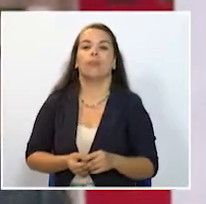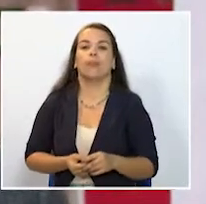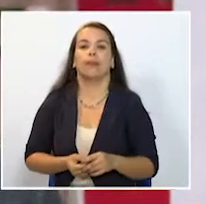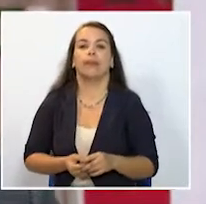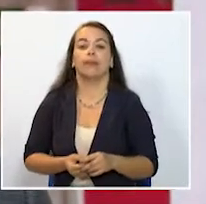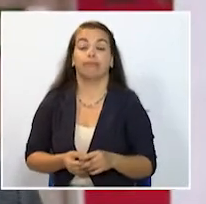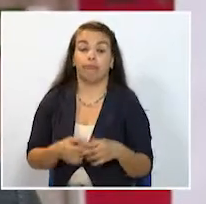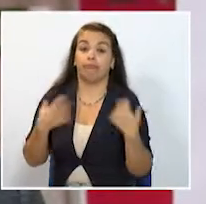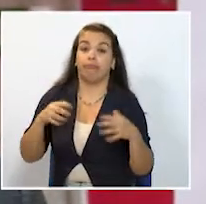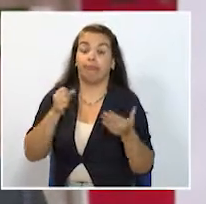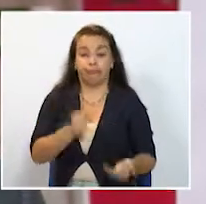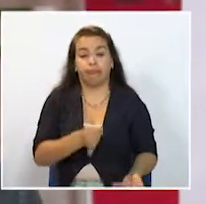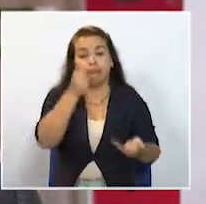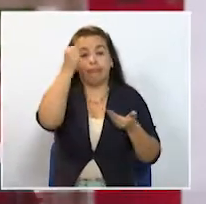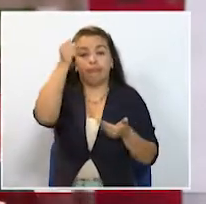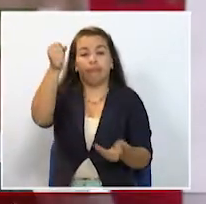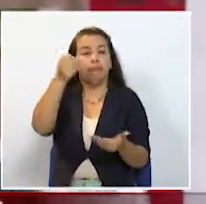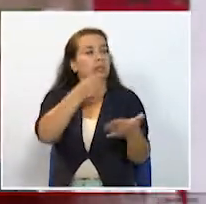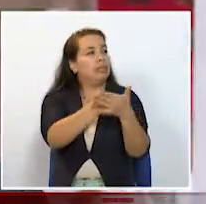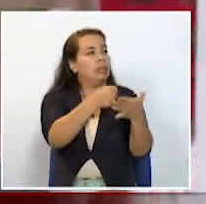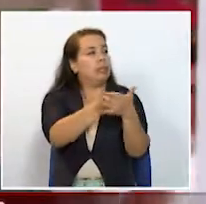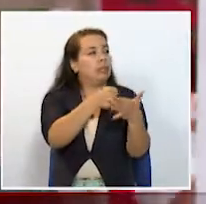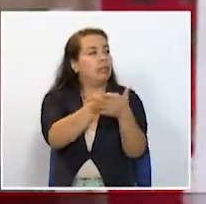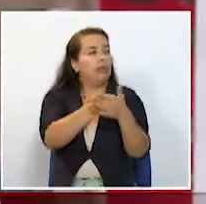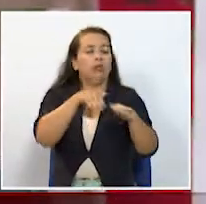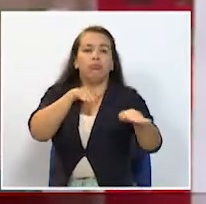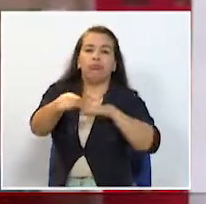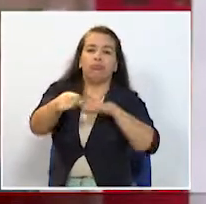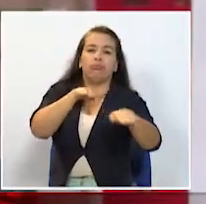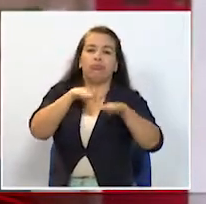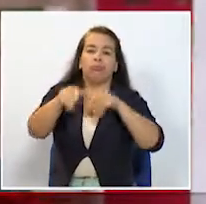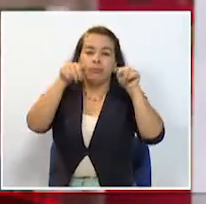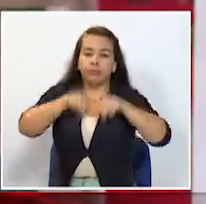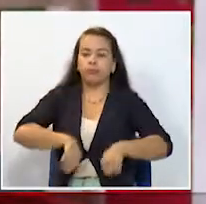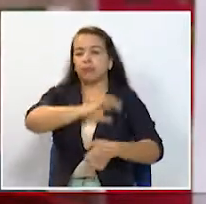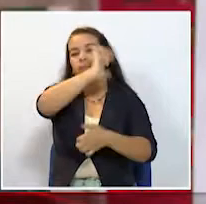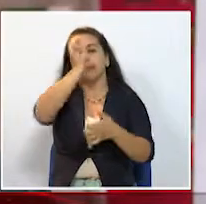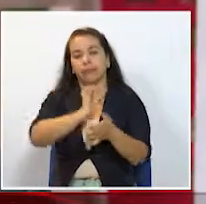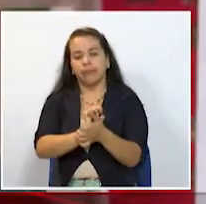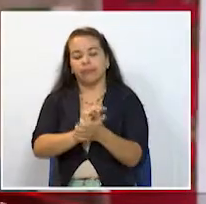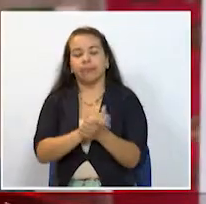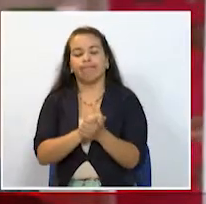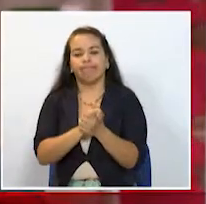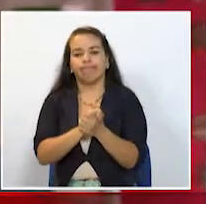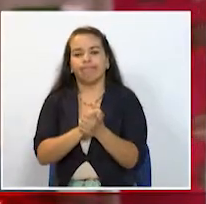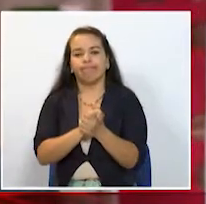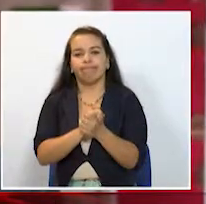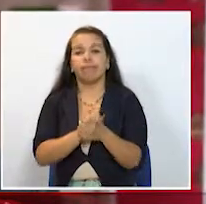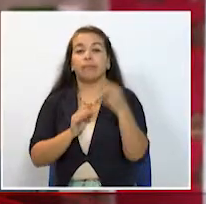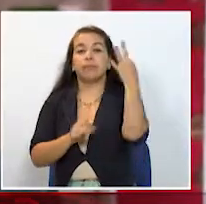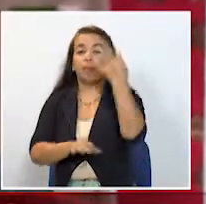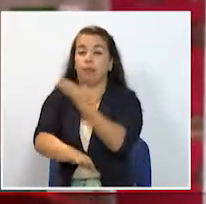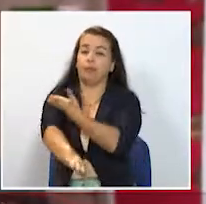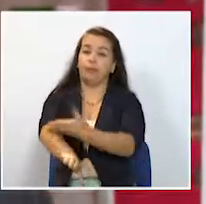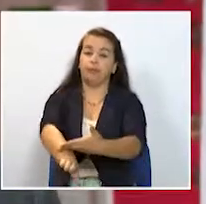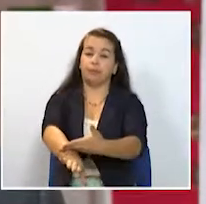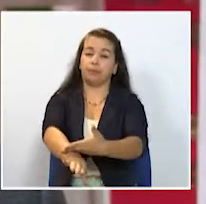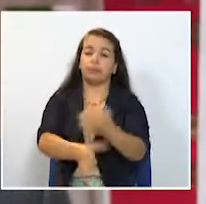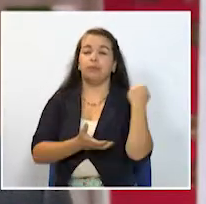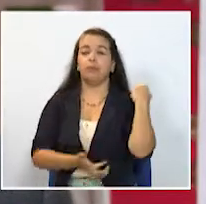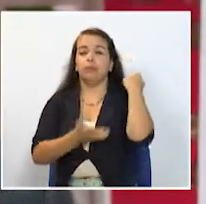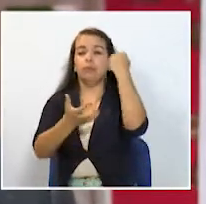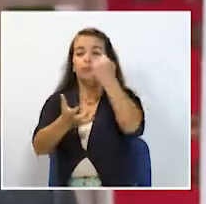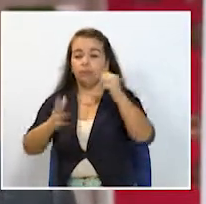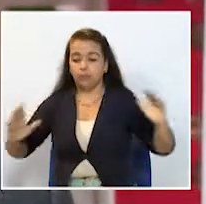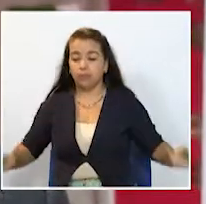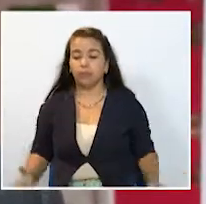de recursos que estamos buscando a través de las concesiones viales que se puedan hacer en el eje cafetero en los próximos 30 años 3 billones de pesos en obras para desarrollar el